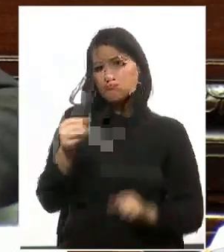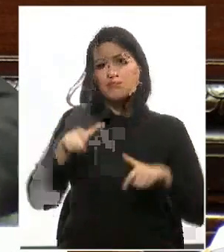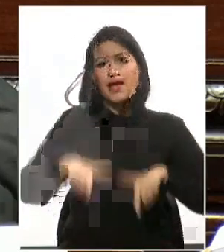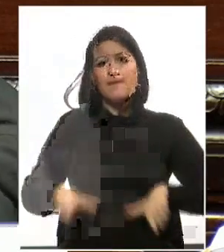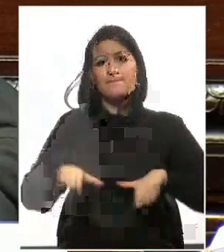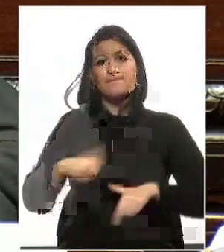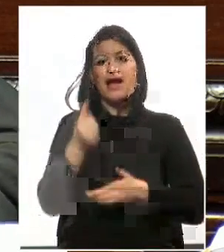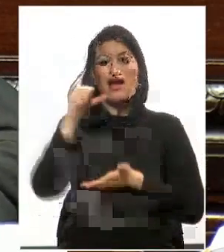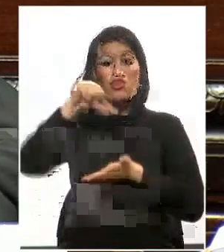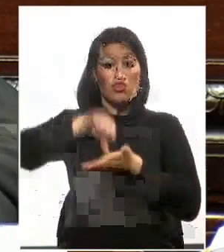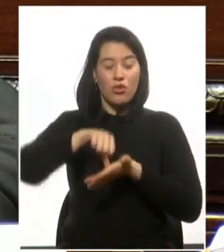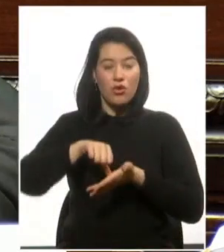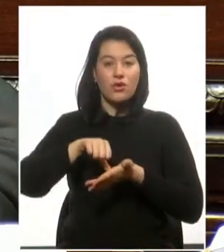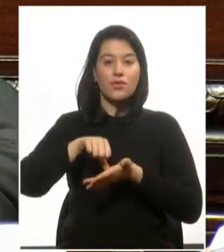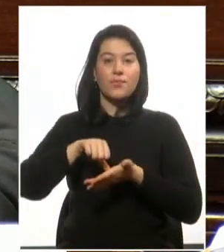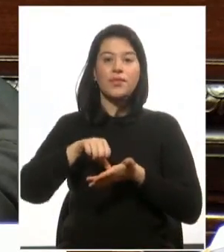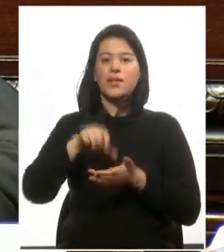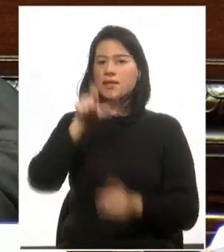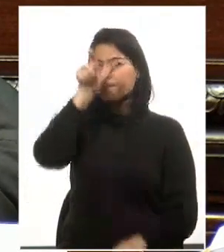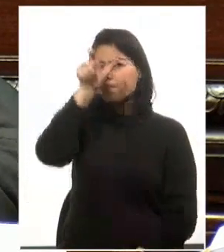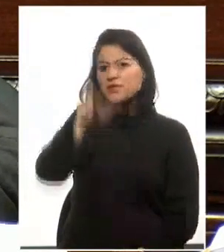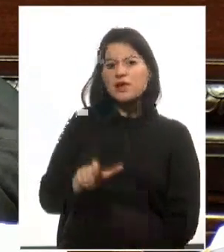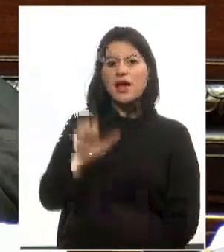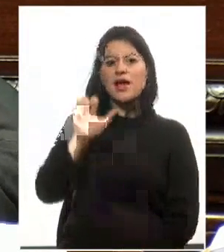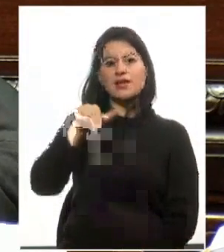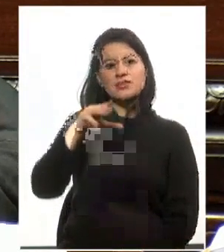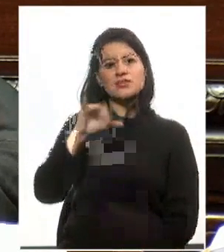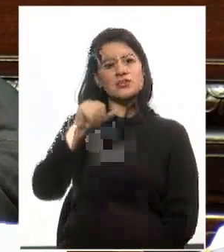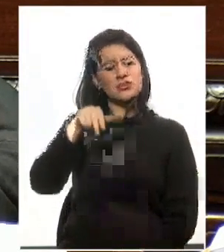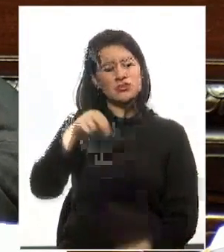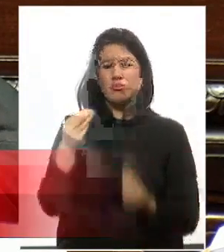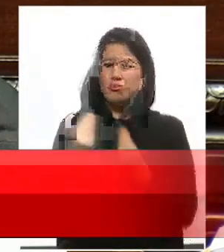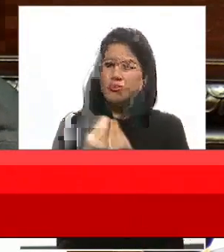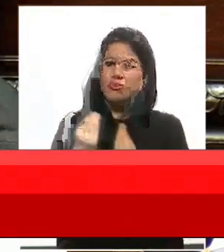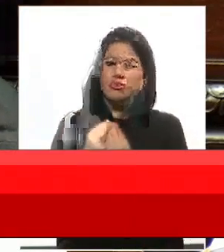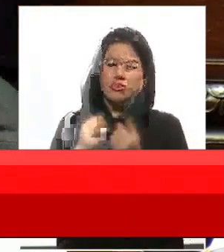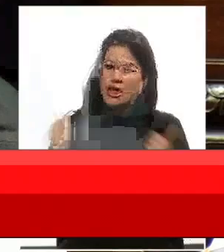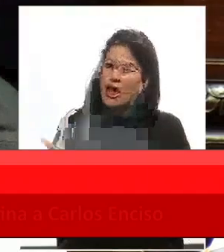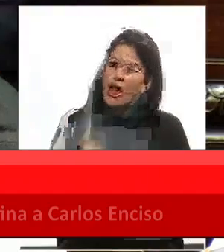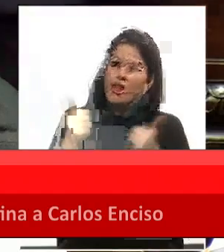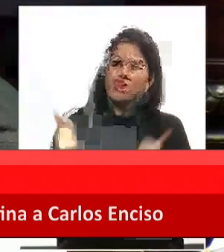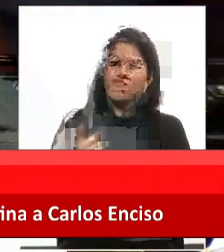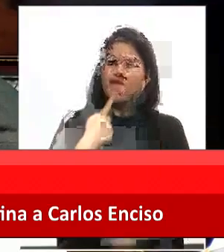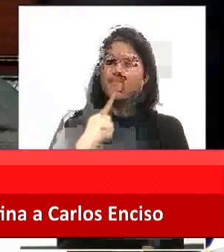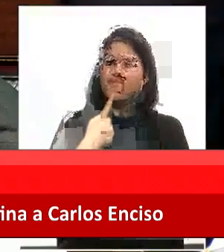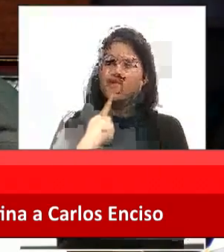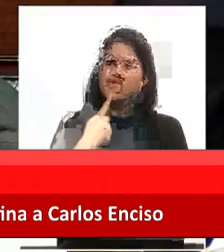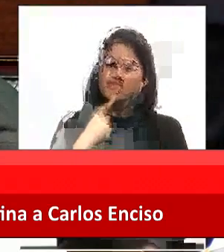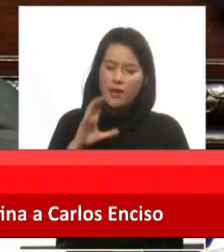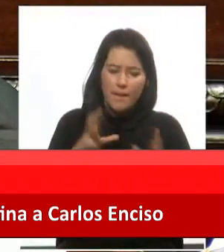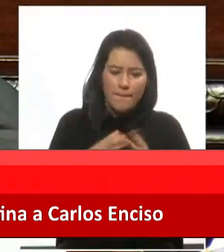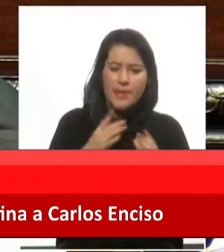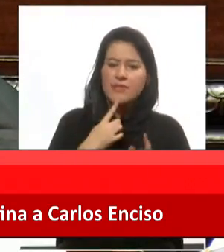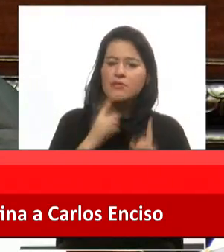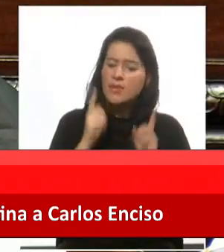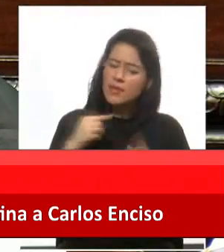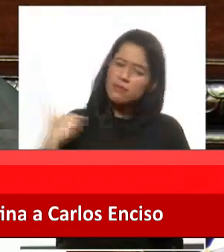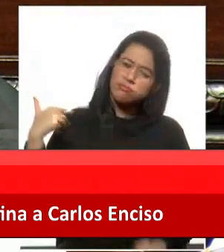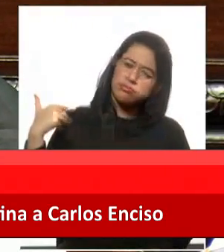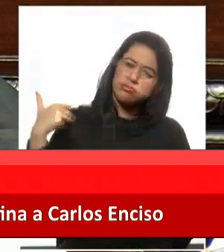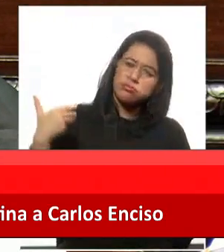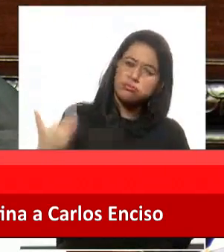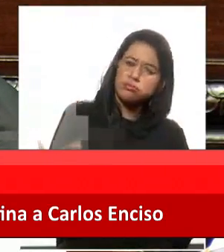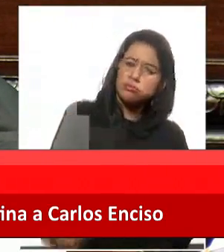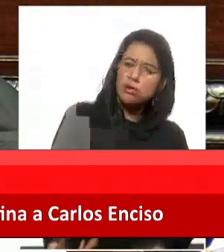El señor Enciso tiene una larga actividad política partidaria y una larga actividad política